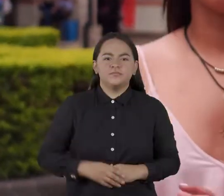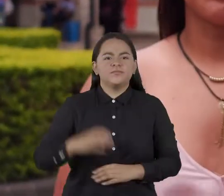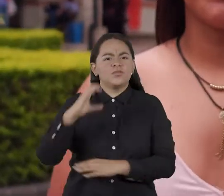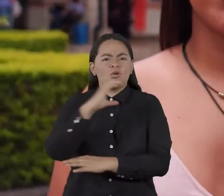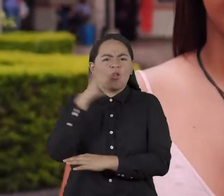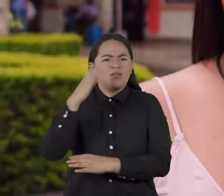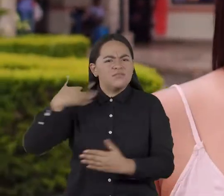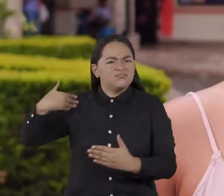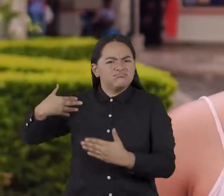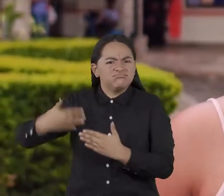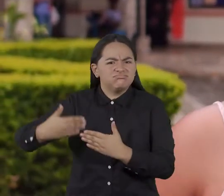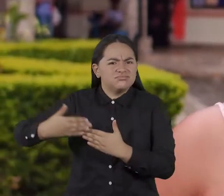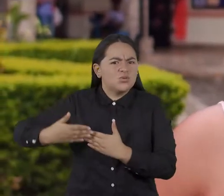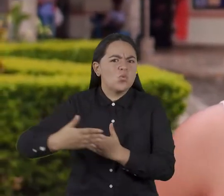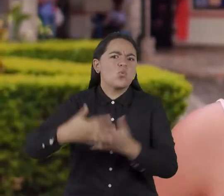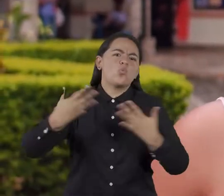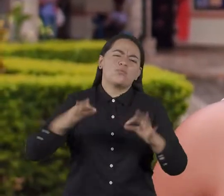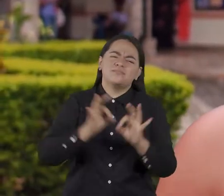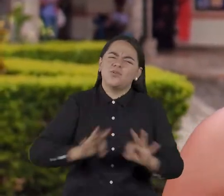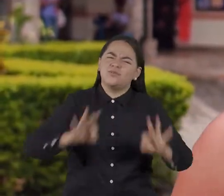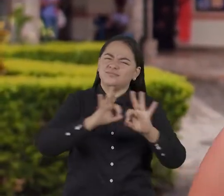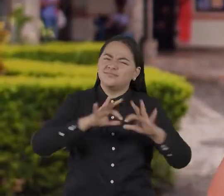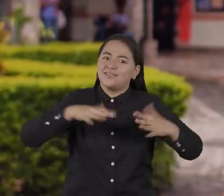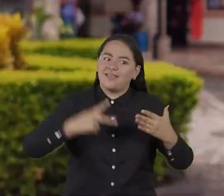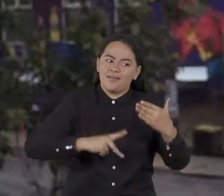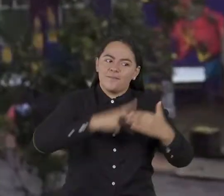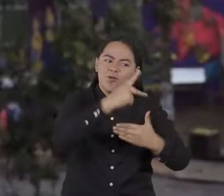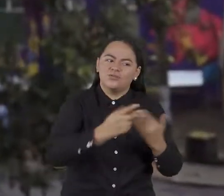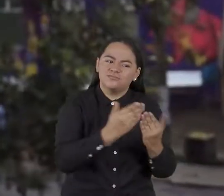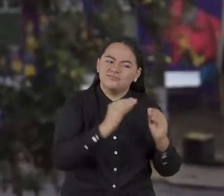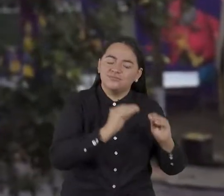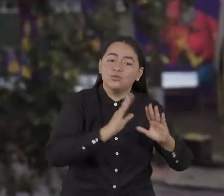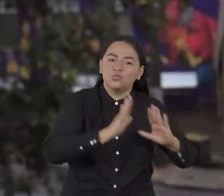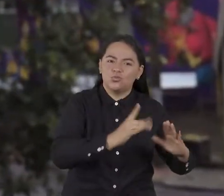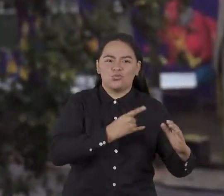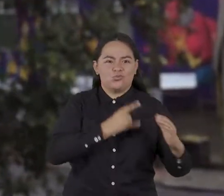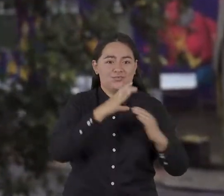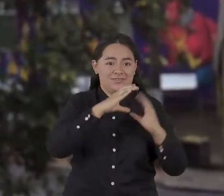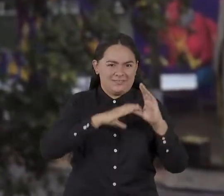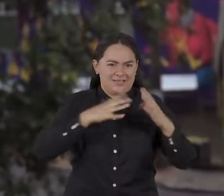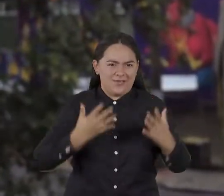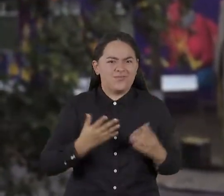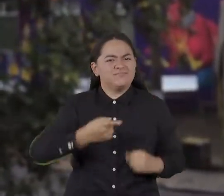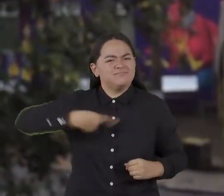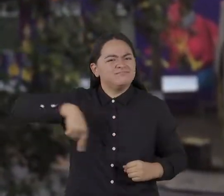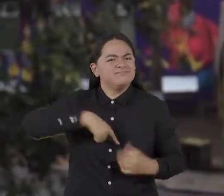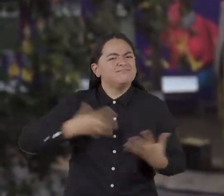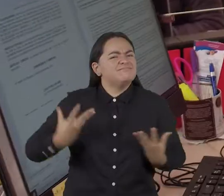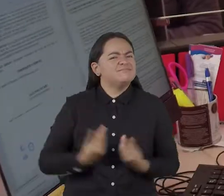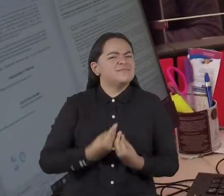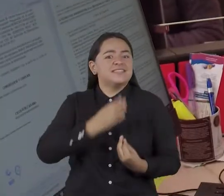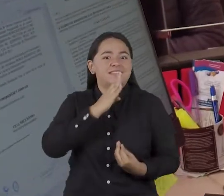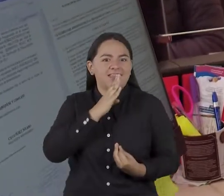Somos un proyecto educativo fundamental para la historia. El presente y el futuro de Colombia.